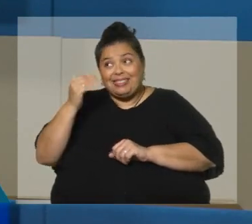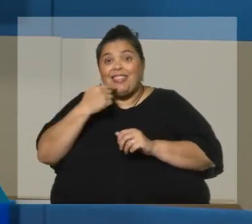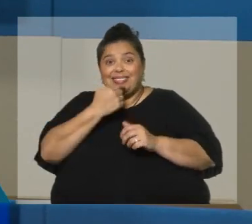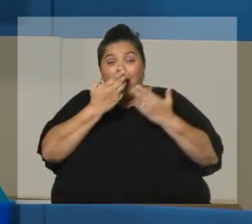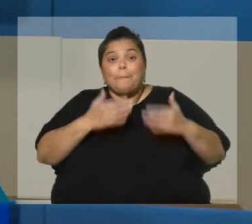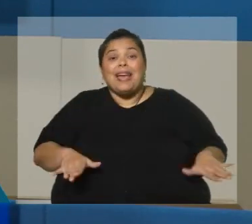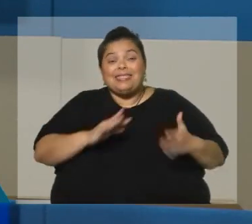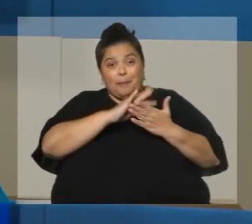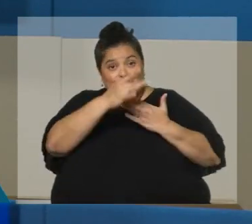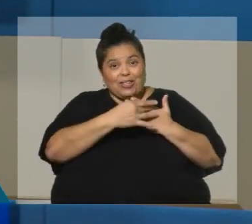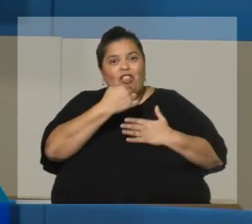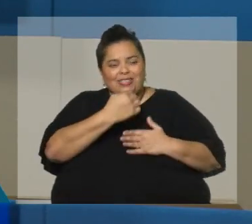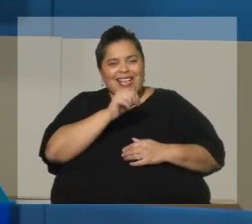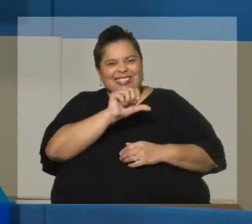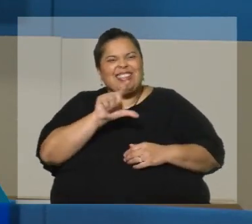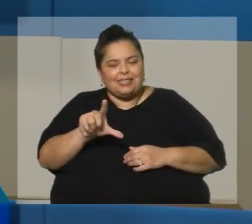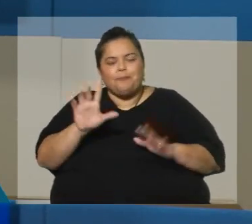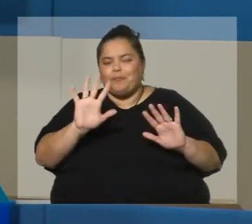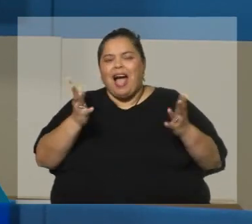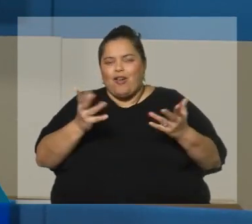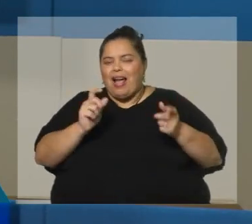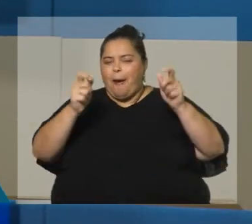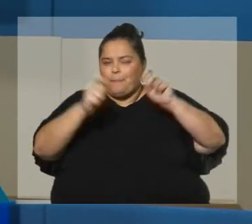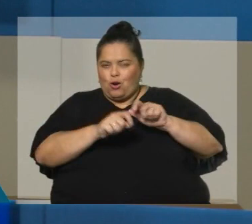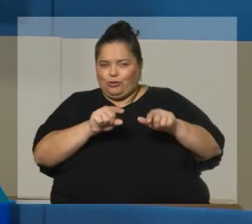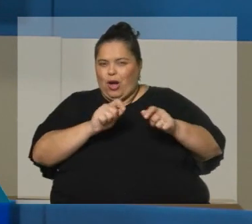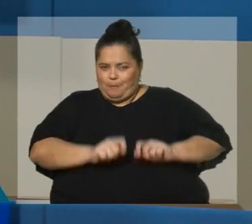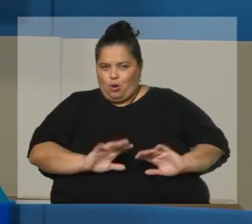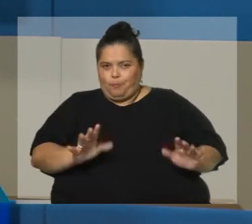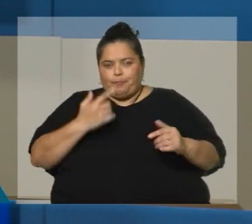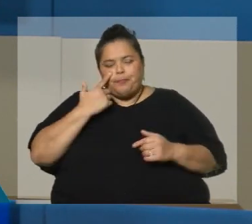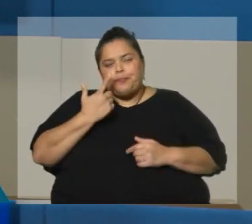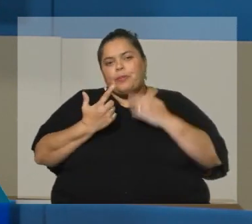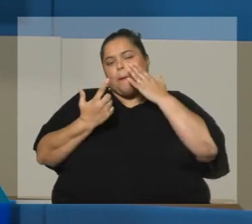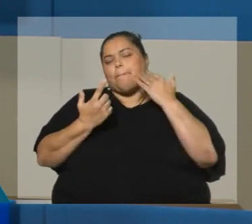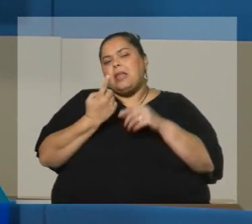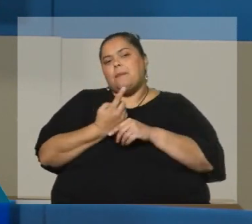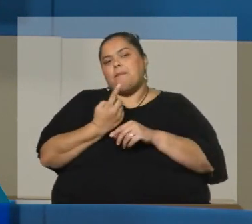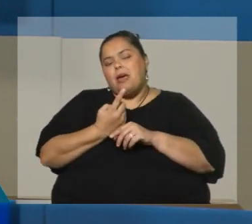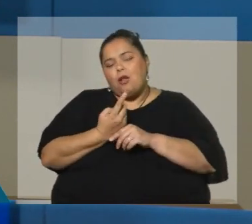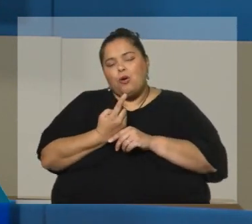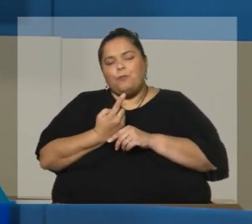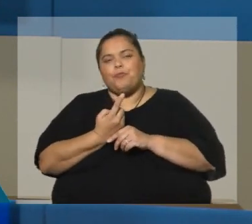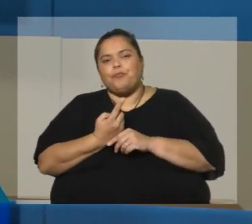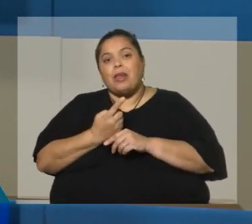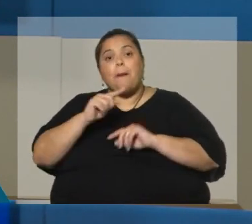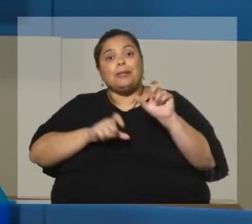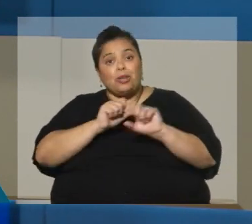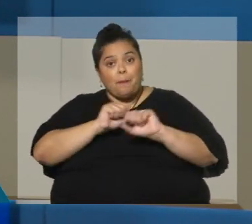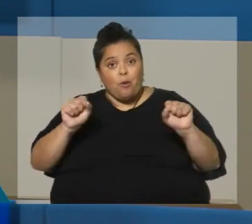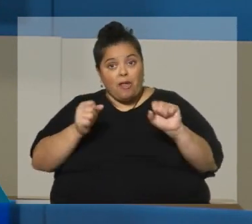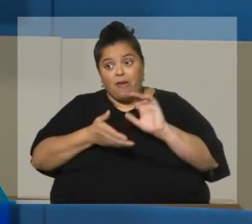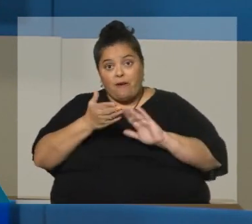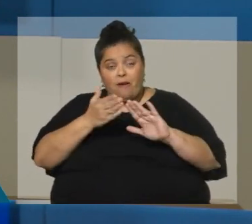Pues bien, ahora... Todo eso cambió ahora. Cambió, todo eso cambió. Primero, quienes confirman causal en los próximos